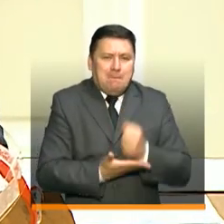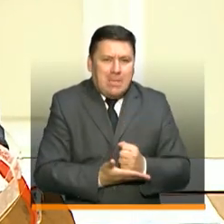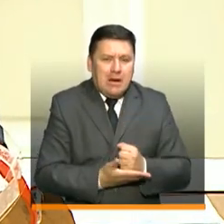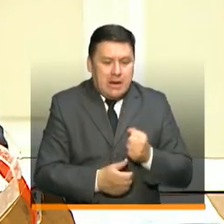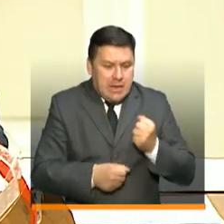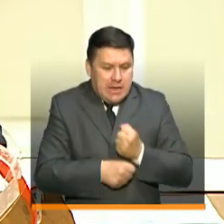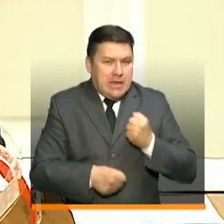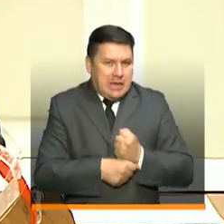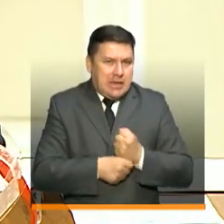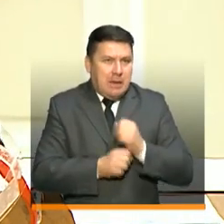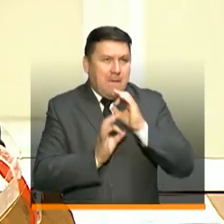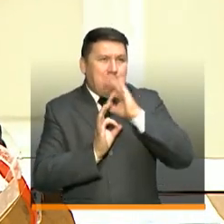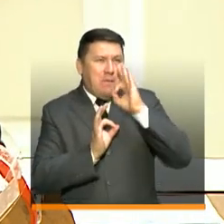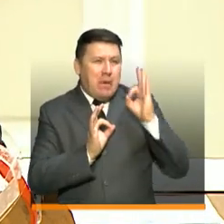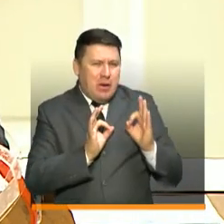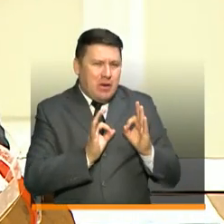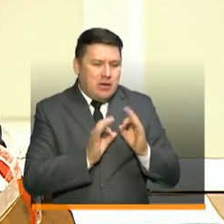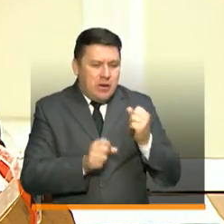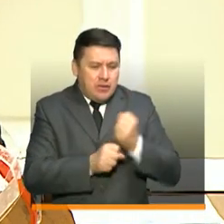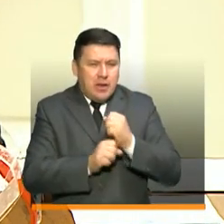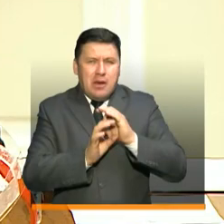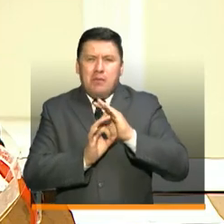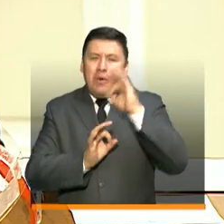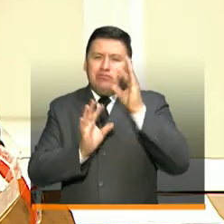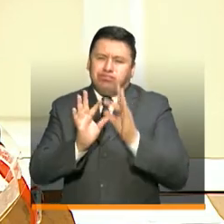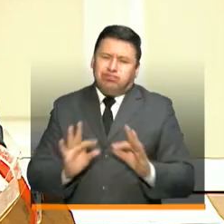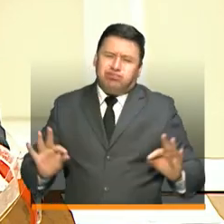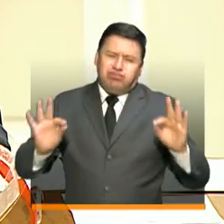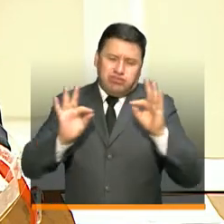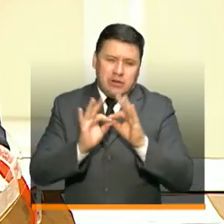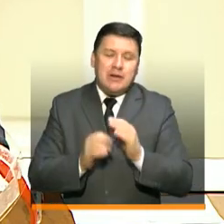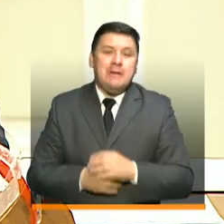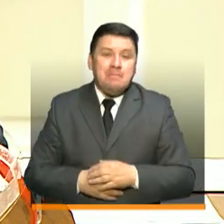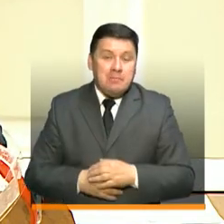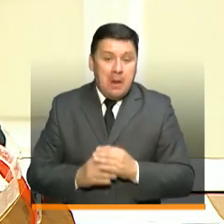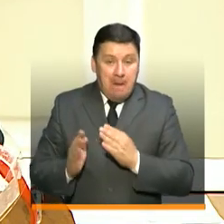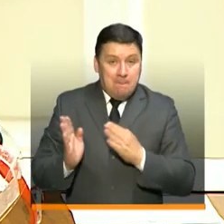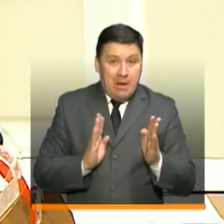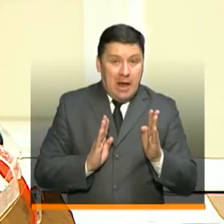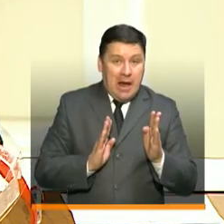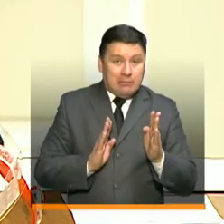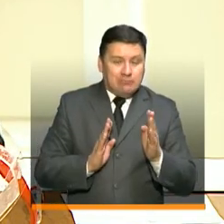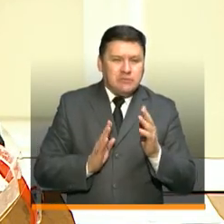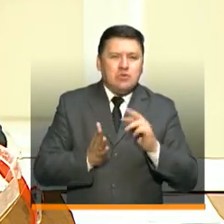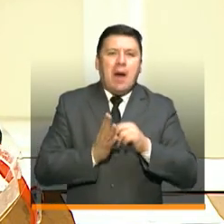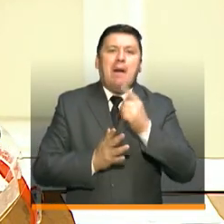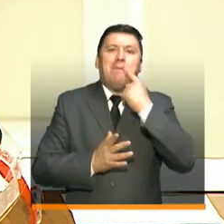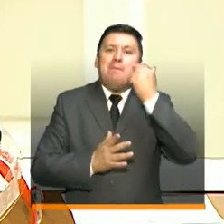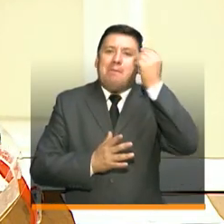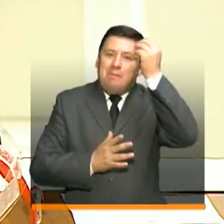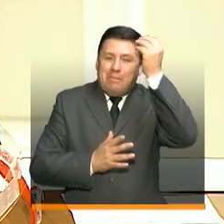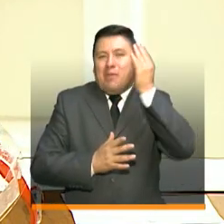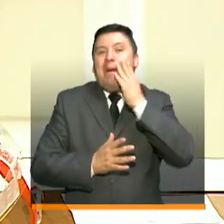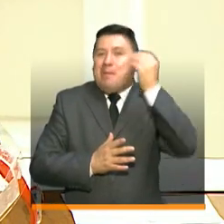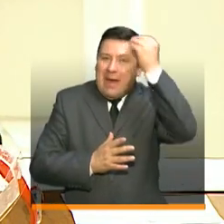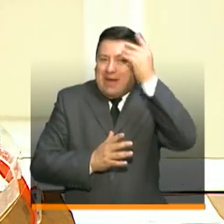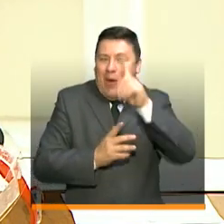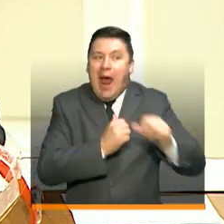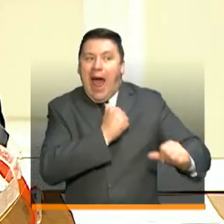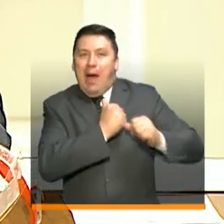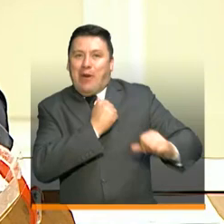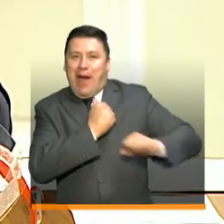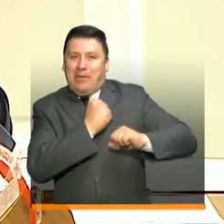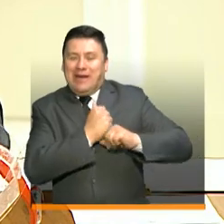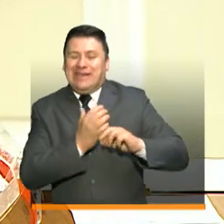el trabajo desde las regiones y el trabajo con las regiones ha sido muy importante. Y este plan padrino en un tiempo récord nos ha mostrado que se pueden